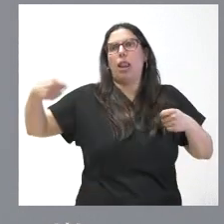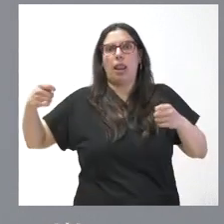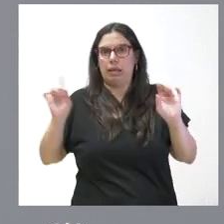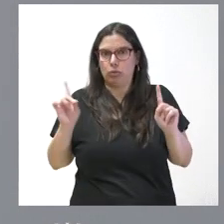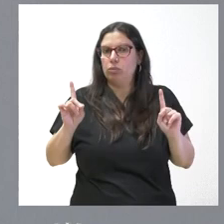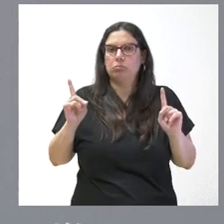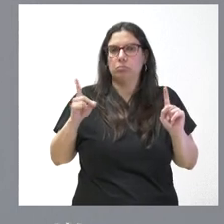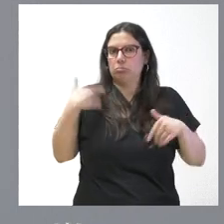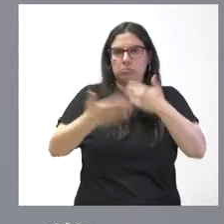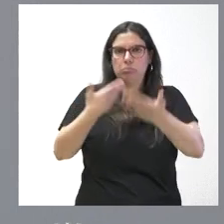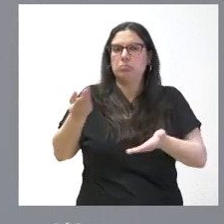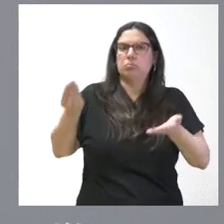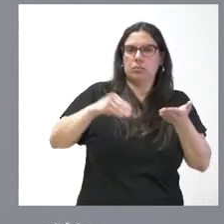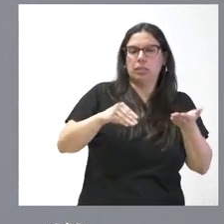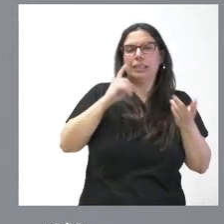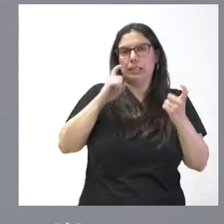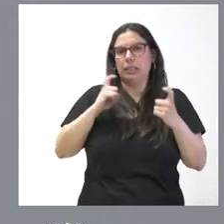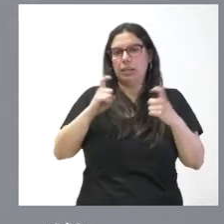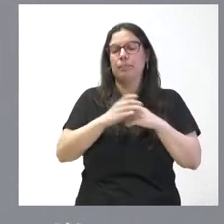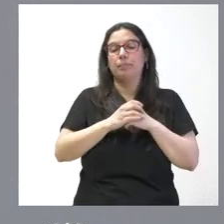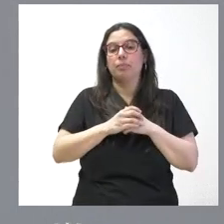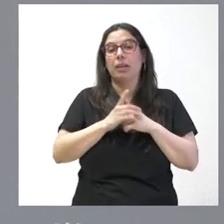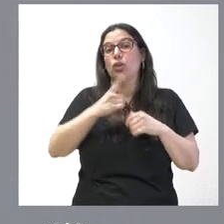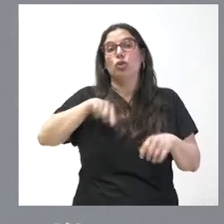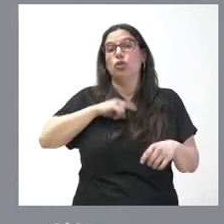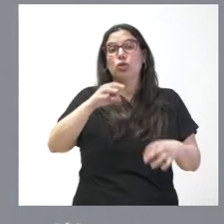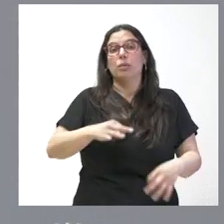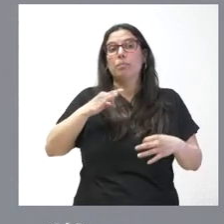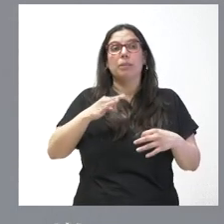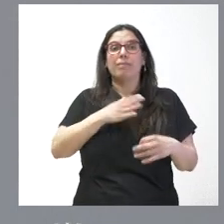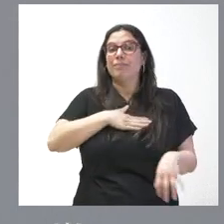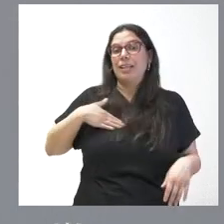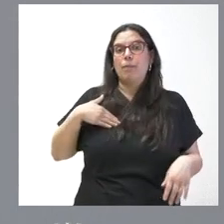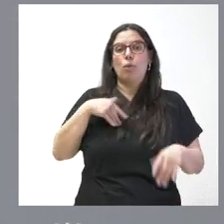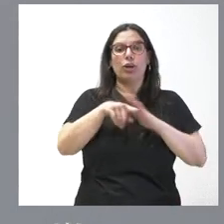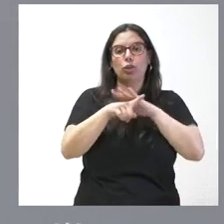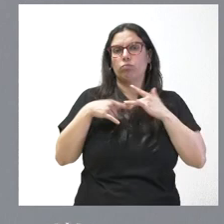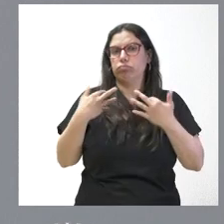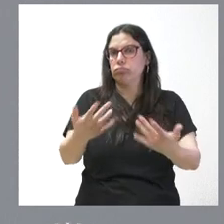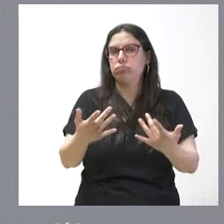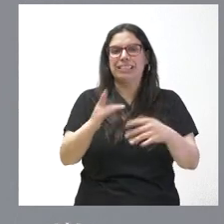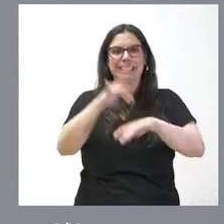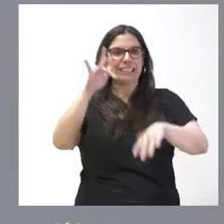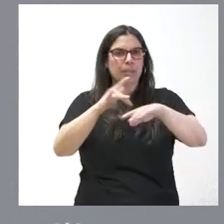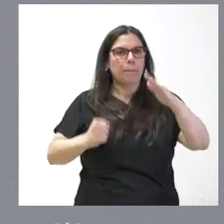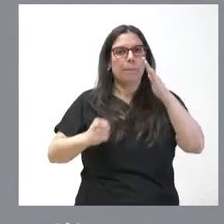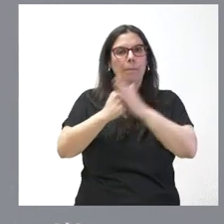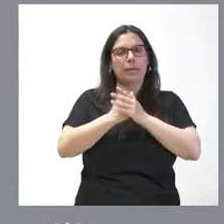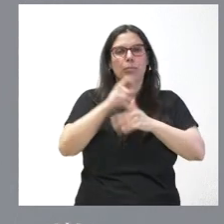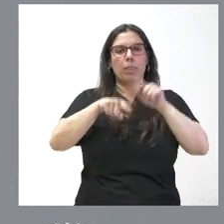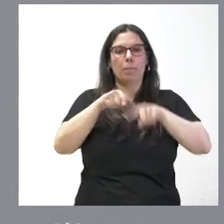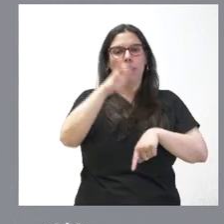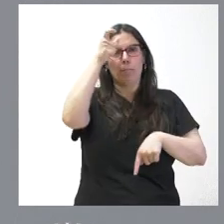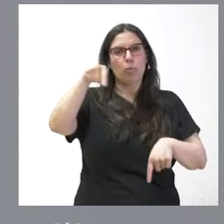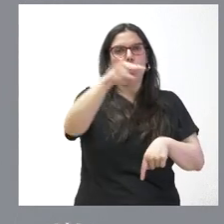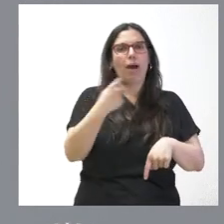pues ser sensible a esta voluntad hemos procurado siempre buscar la máxima agilidad con la máxima sensibilidad a la voluntad de los